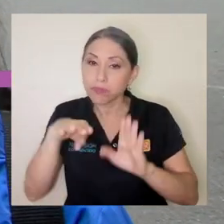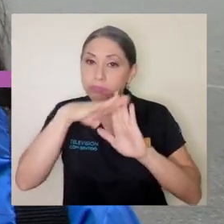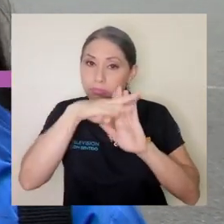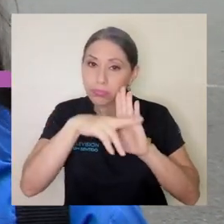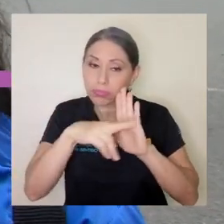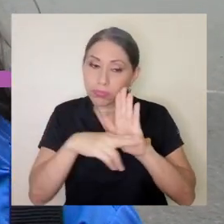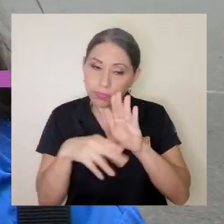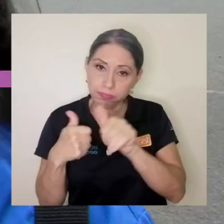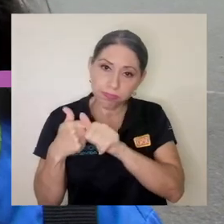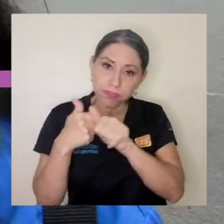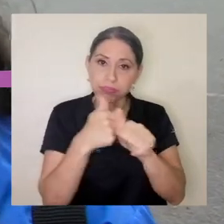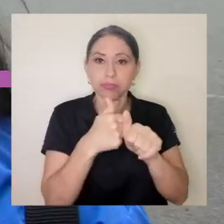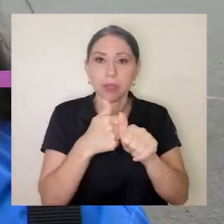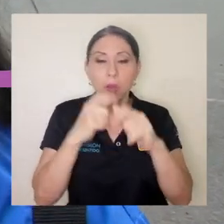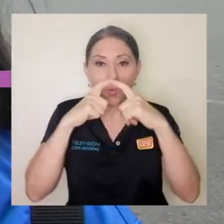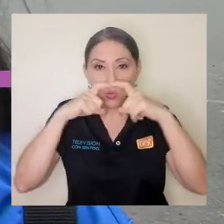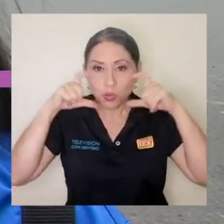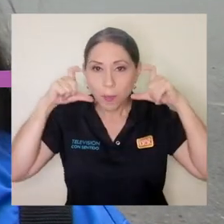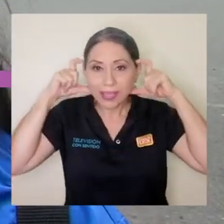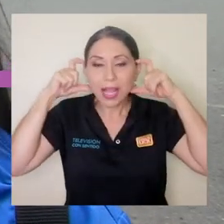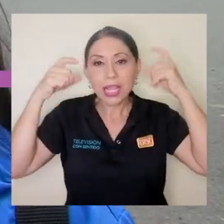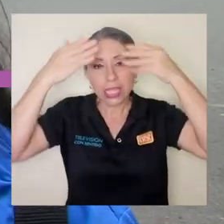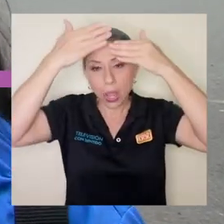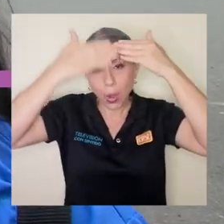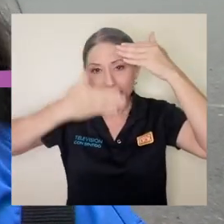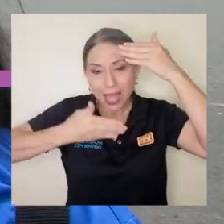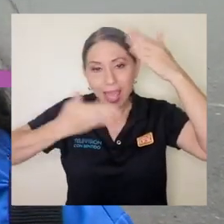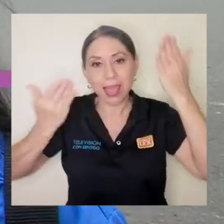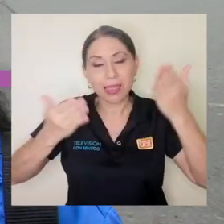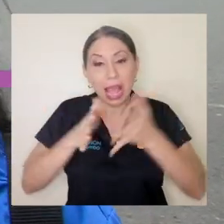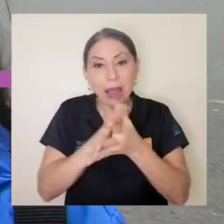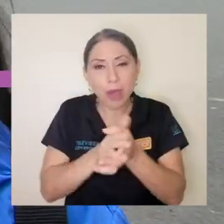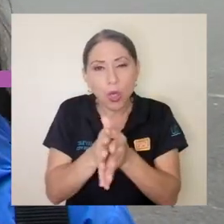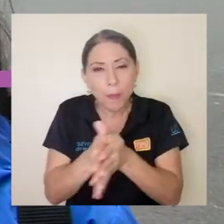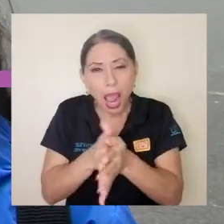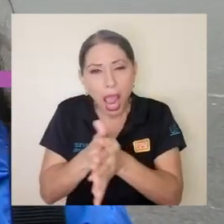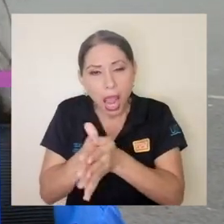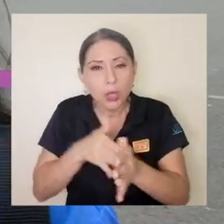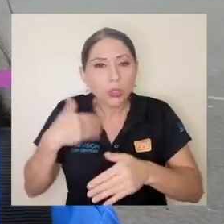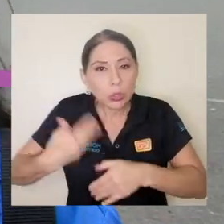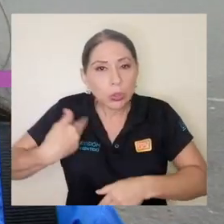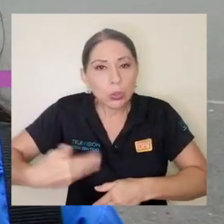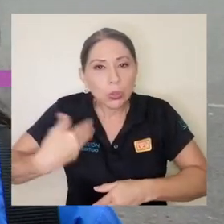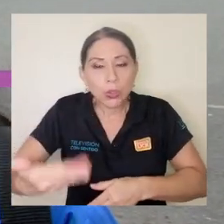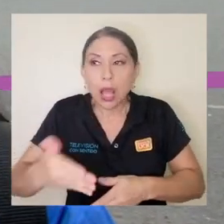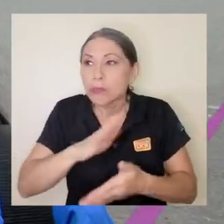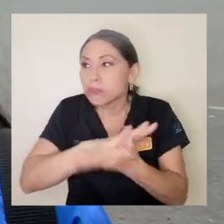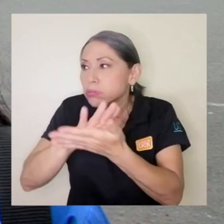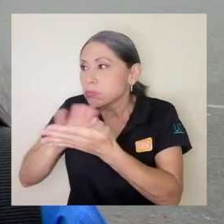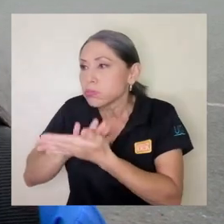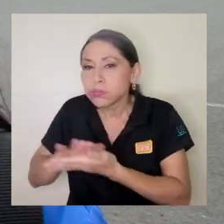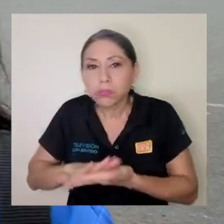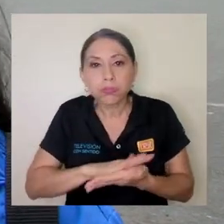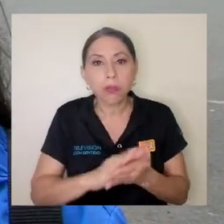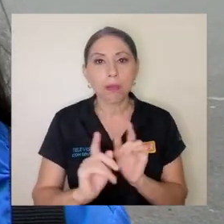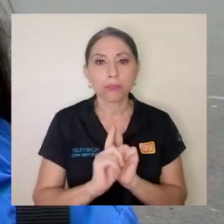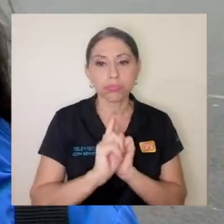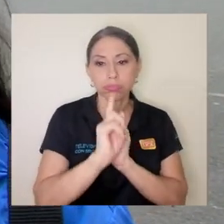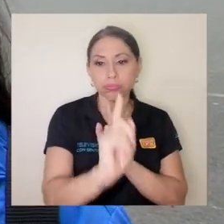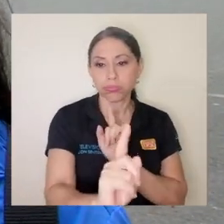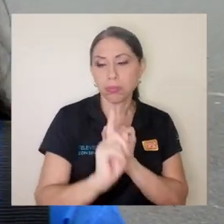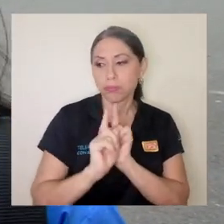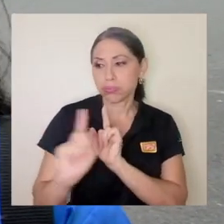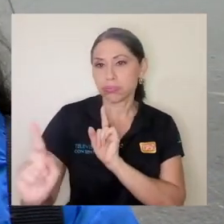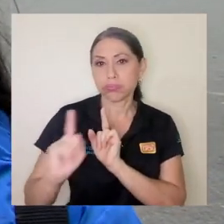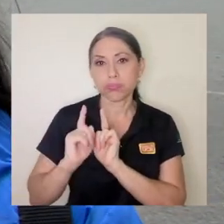uso de mascarilla o careta lavado de manos a cada rato desinfectar los lugares el distanciamiento por lo menos dos